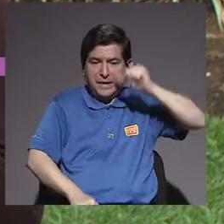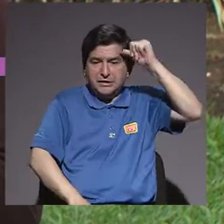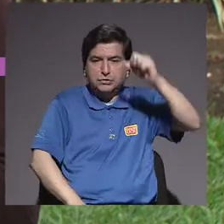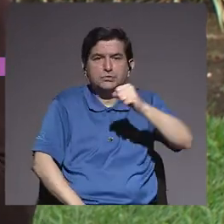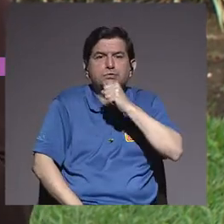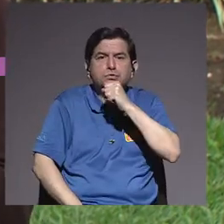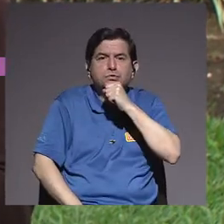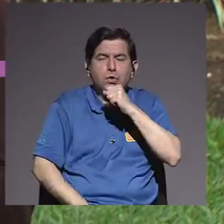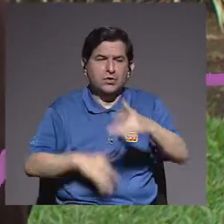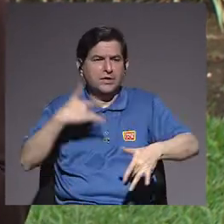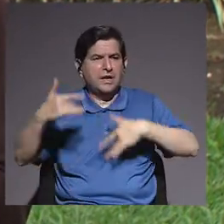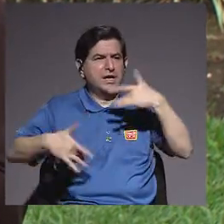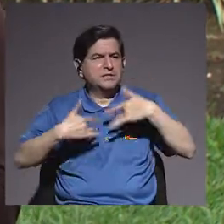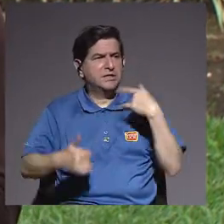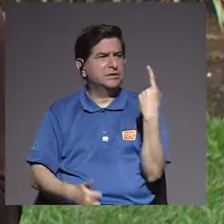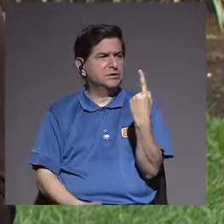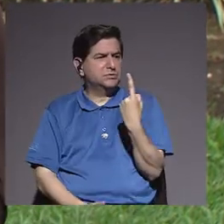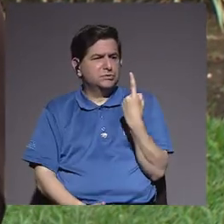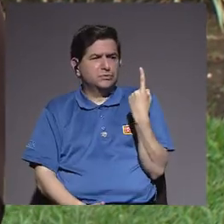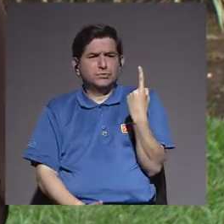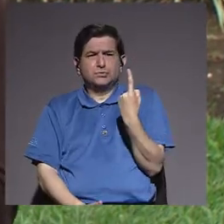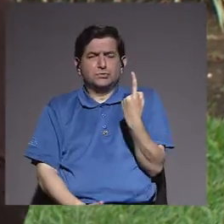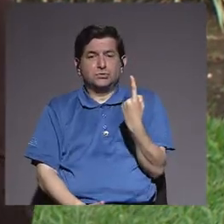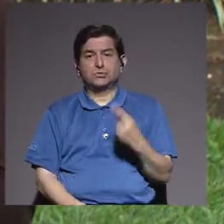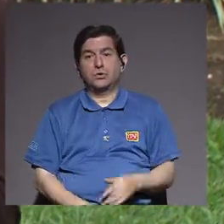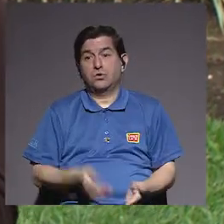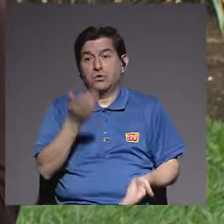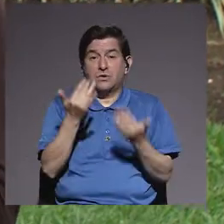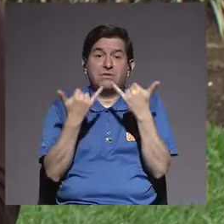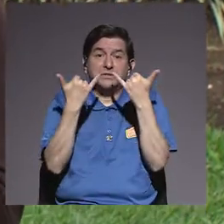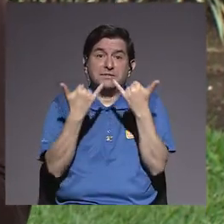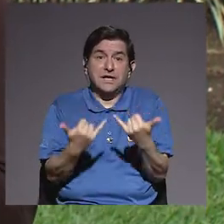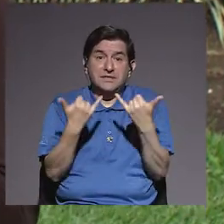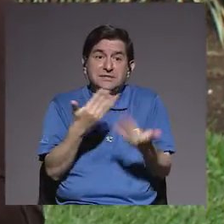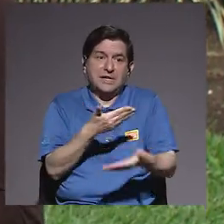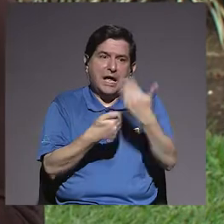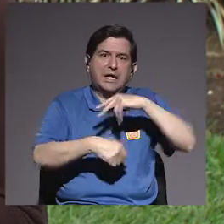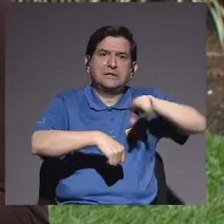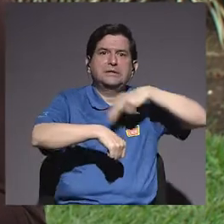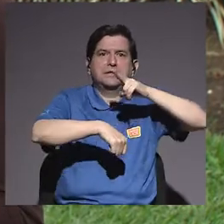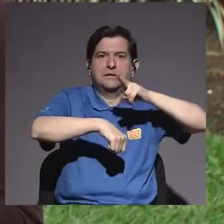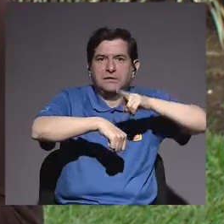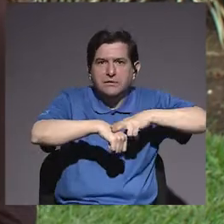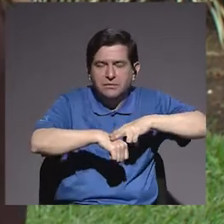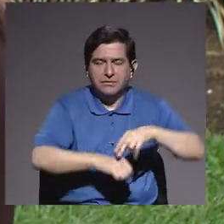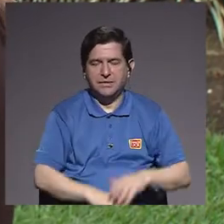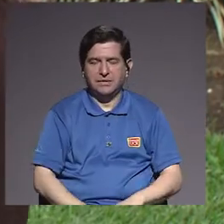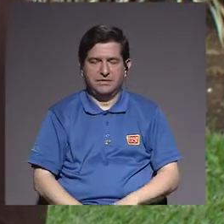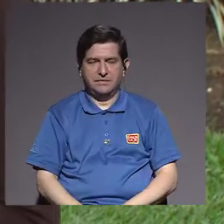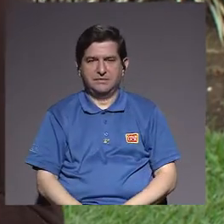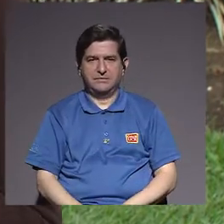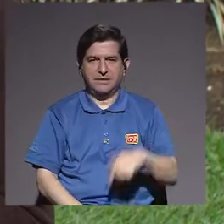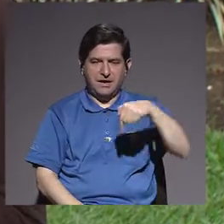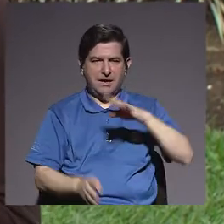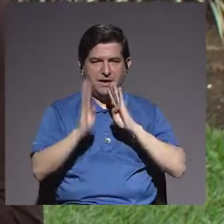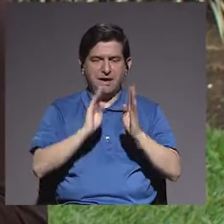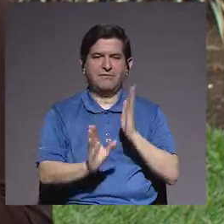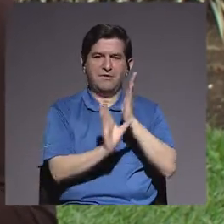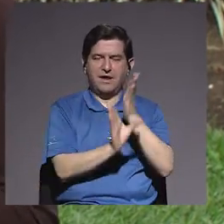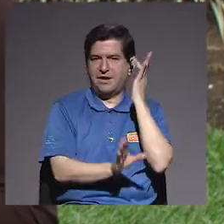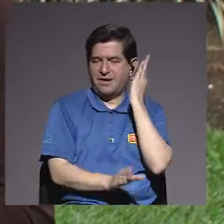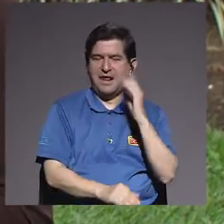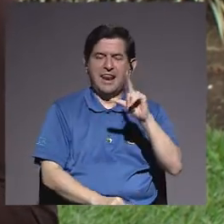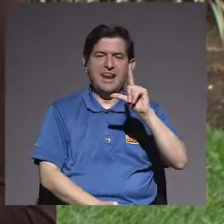adultas mayores se sientan más solos de lo que podían estarse sintiendo normalmente. Estamos conversando con la